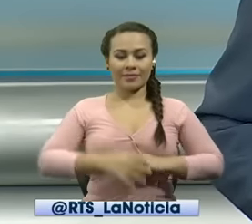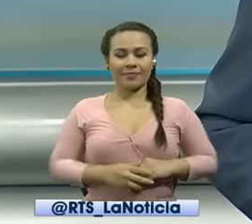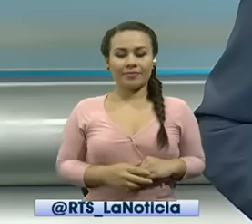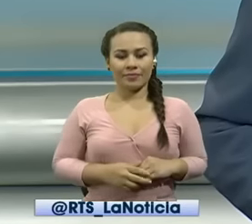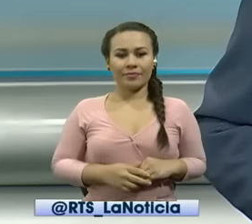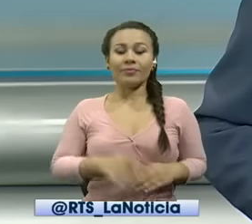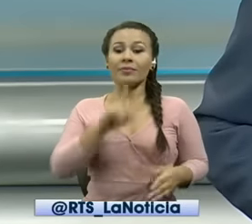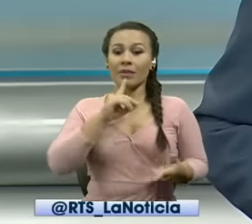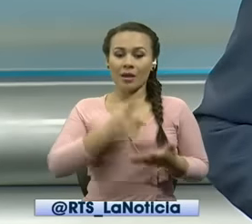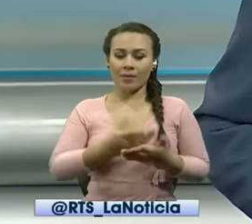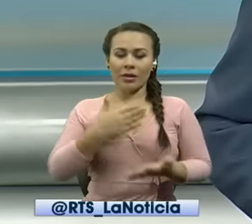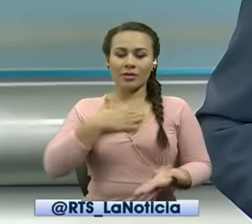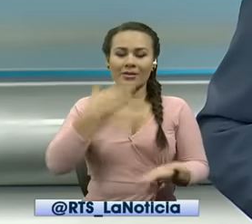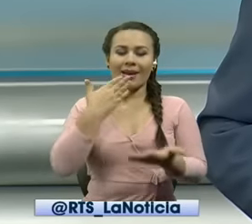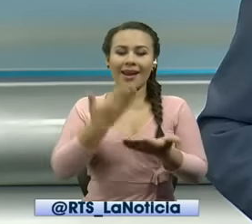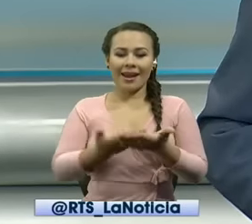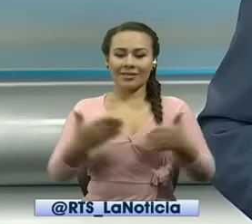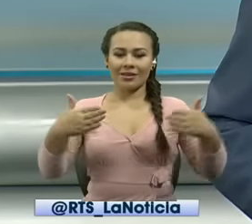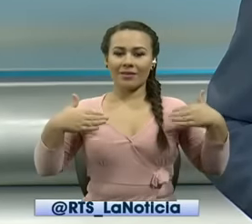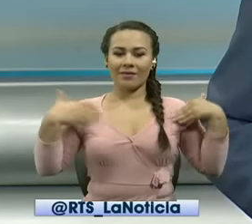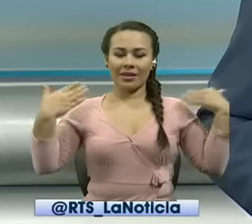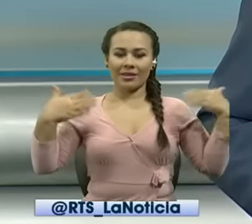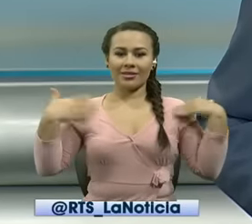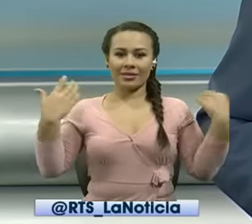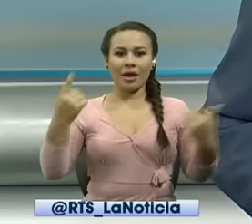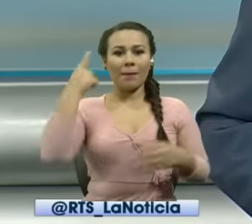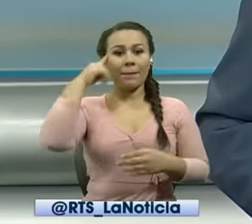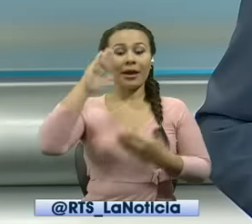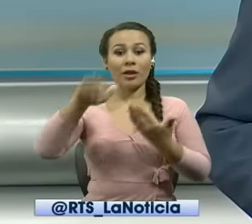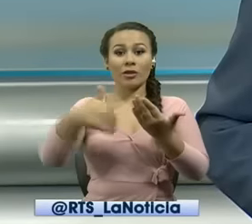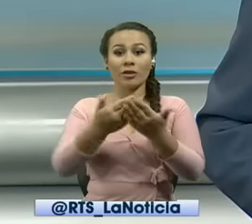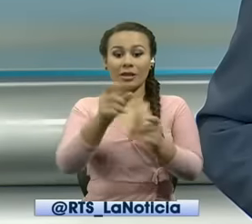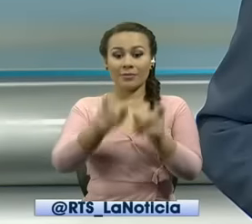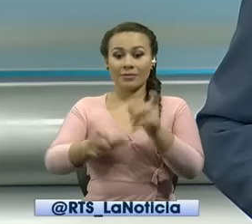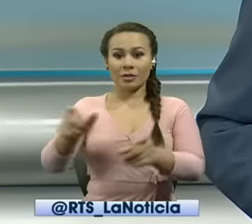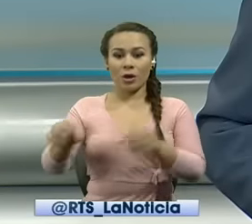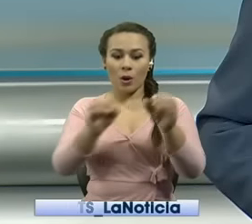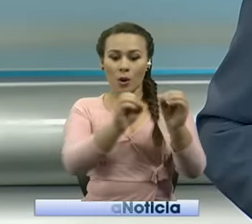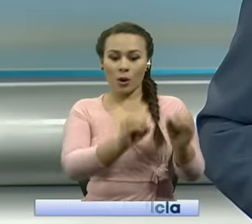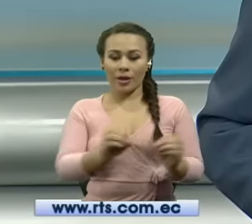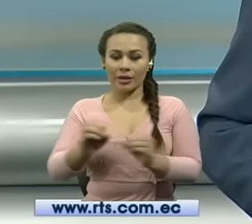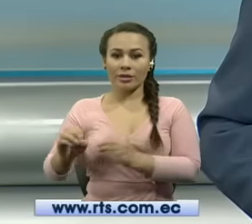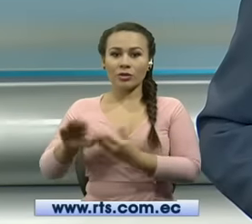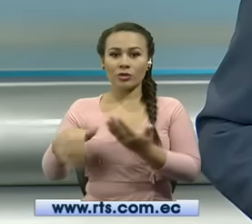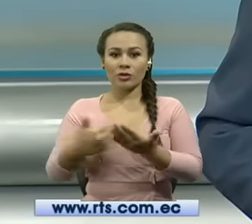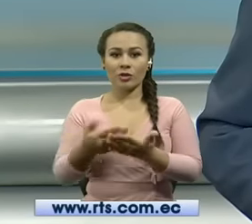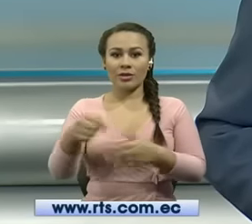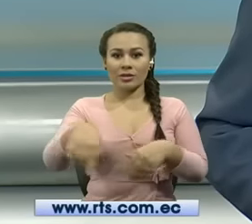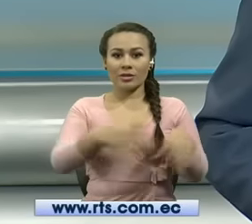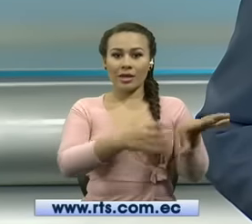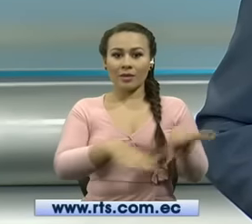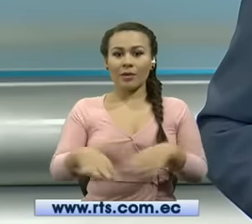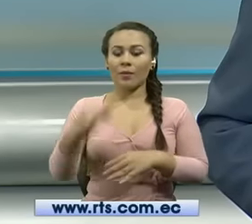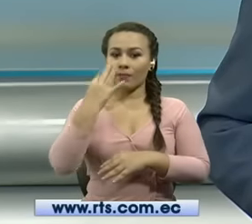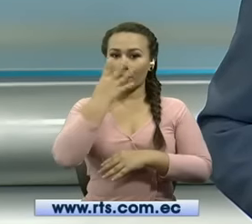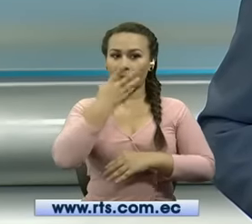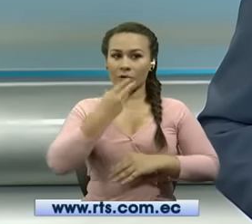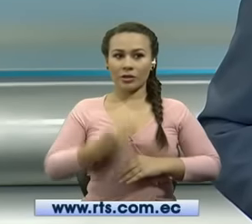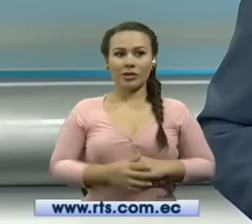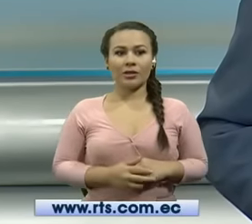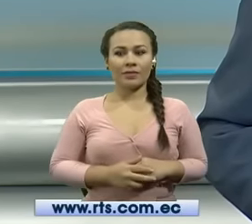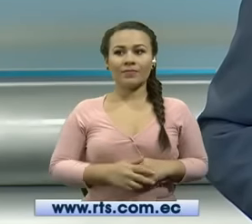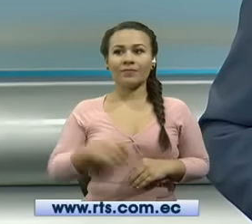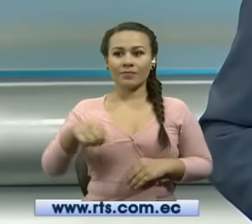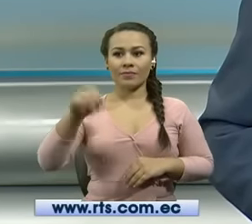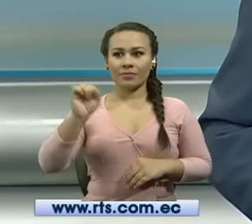mi agradecimiento y felicitación para quienes organizaron este evento extraordinario lo que se